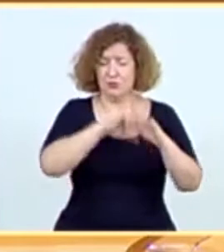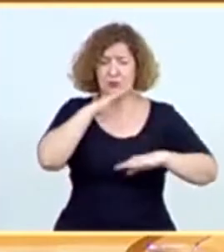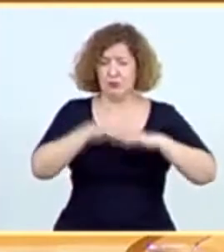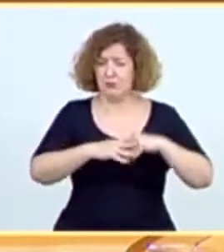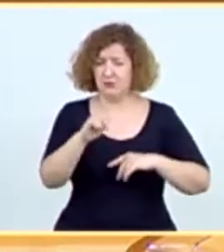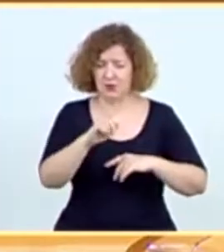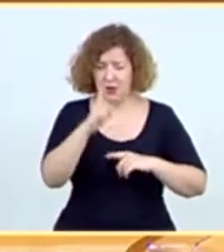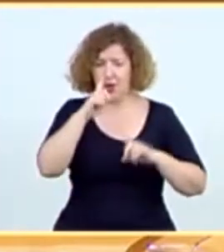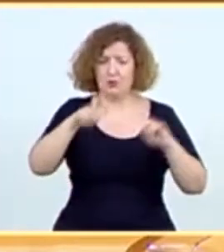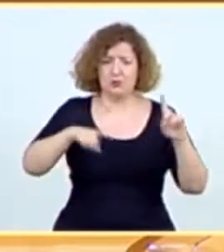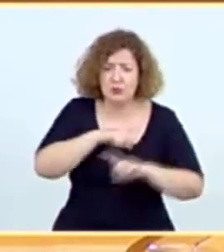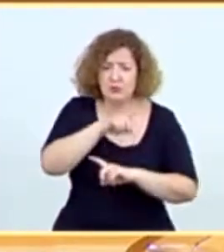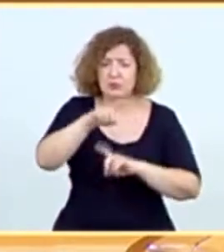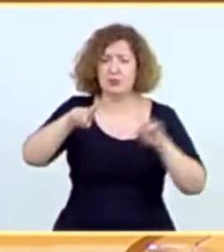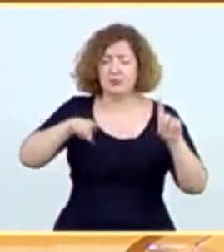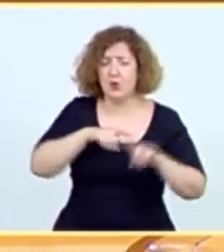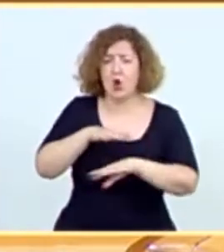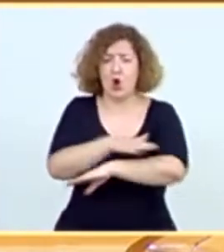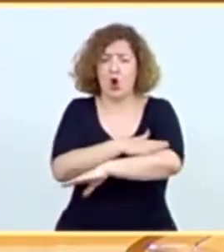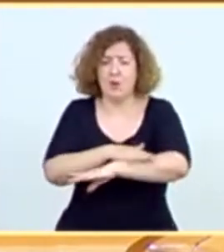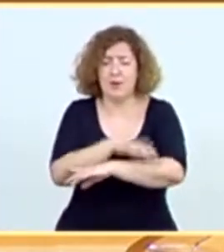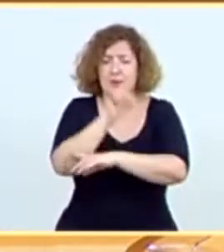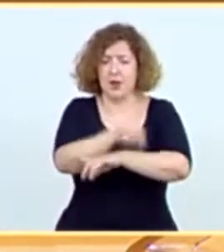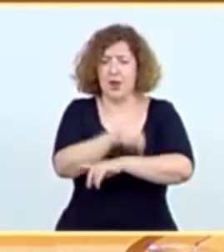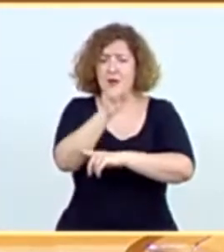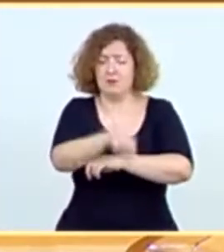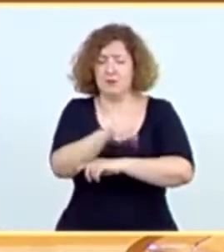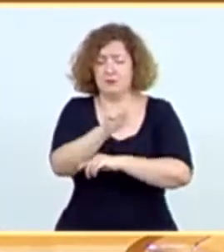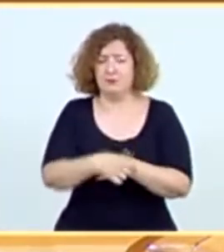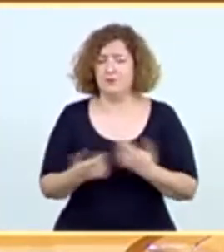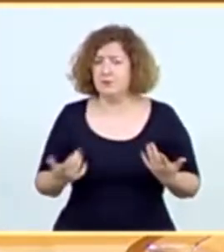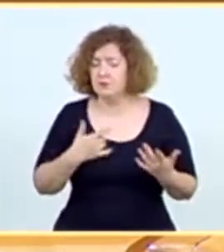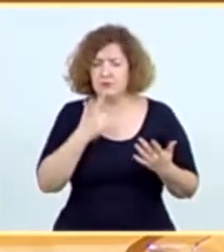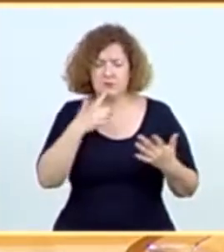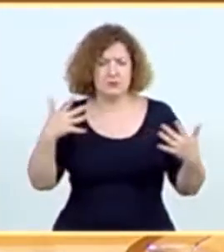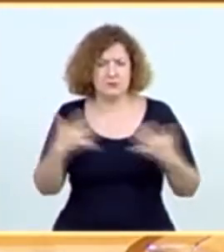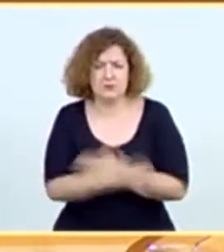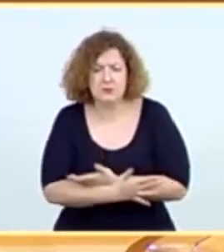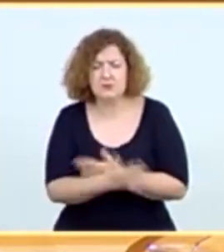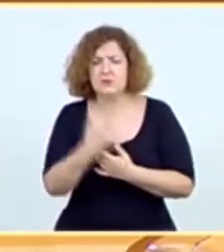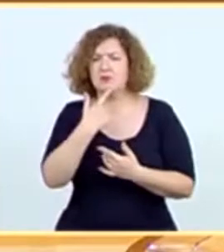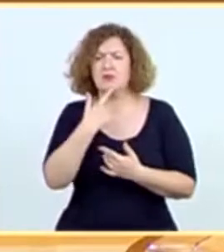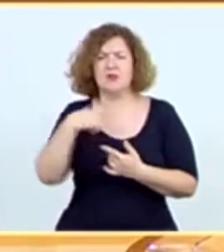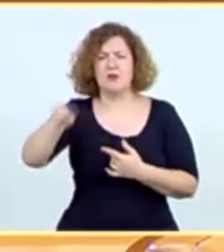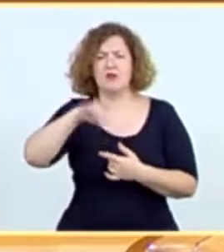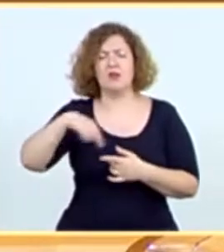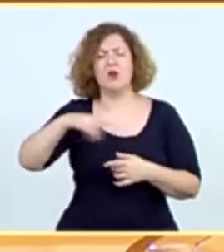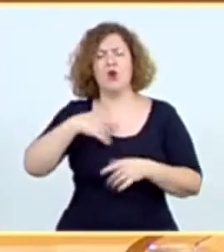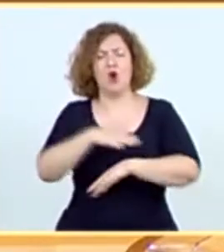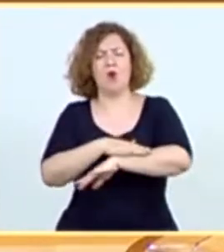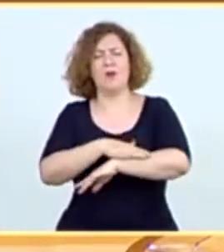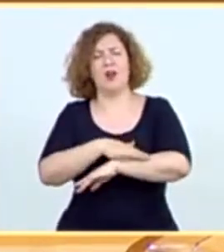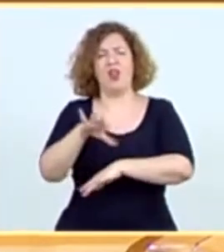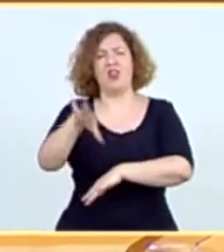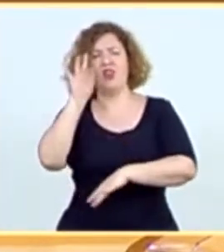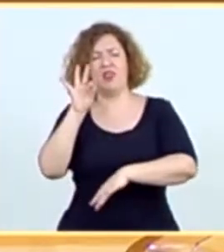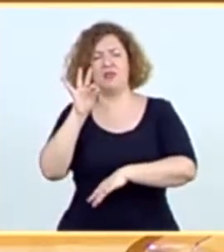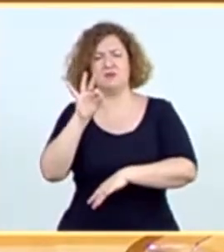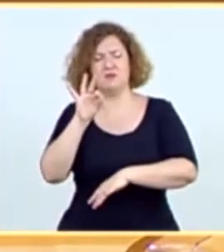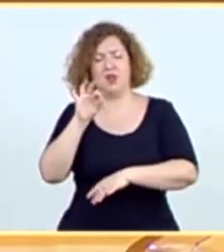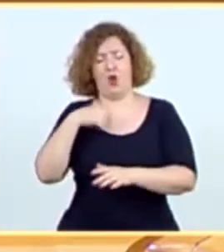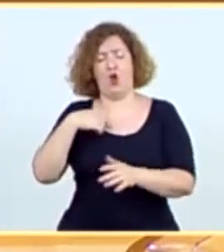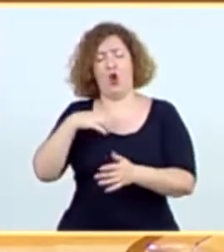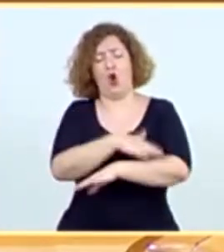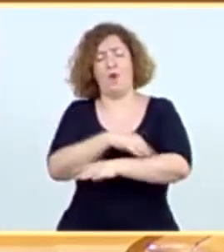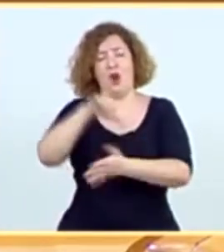año tras año y gobierno tras gobierno. Hemos vivido atropellos y decisiones unilaterales por parte del Gobierno central.